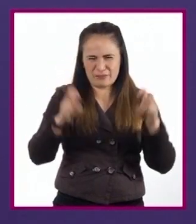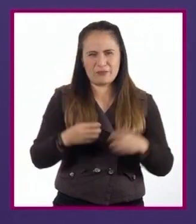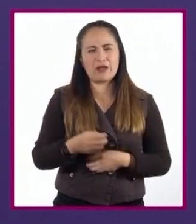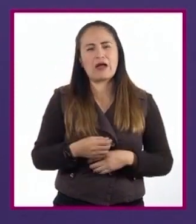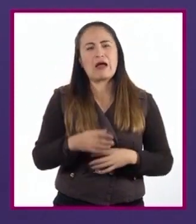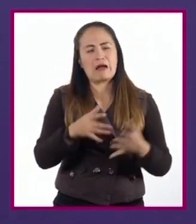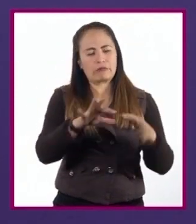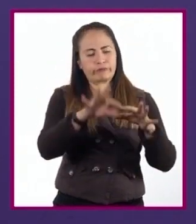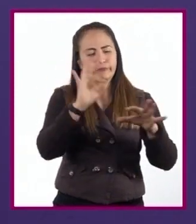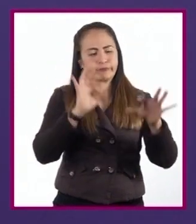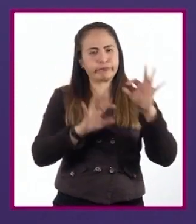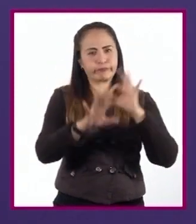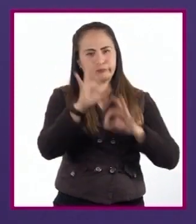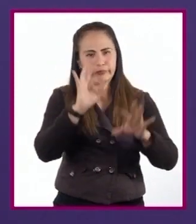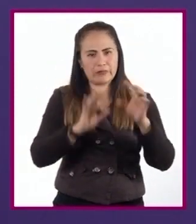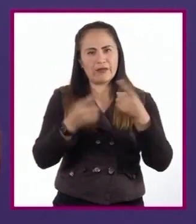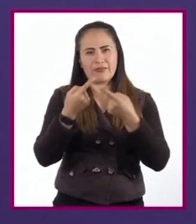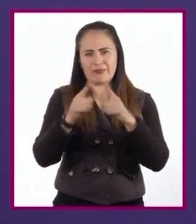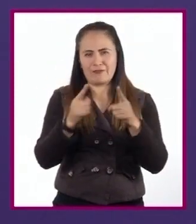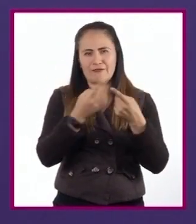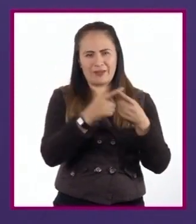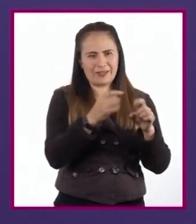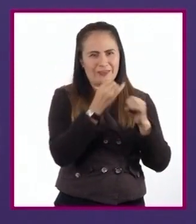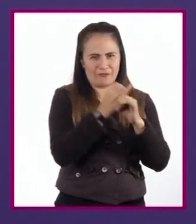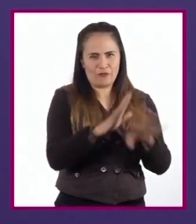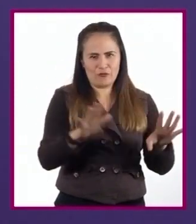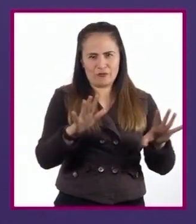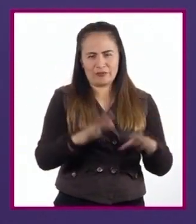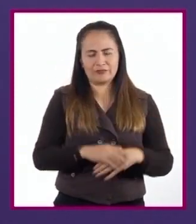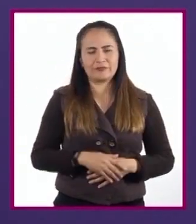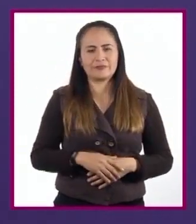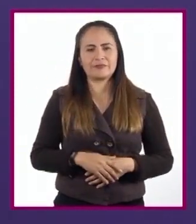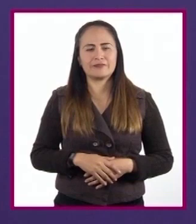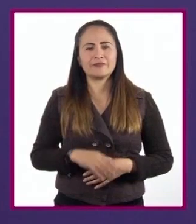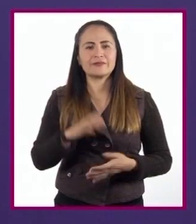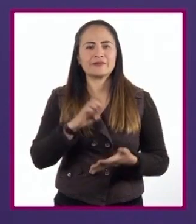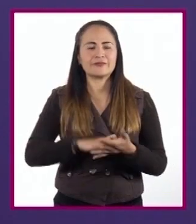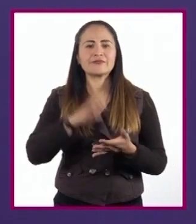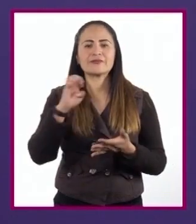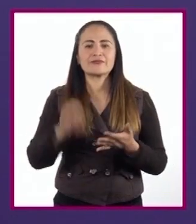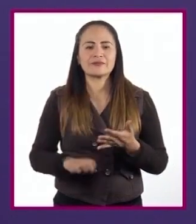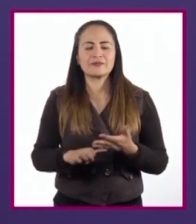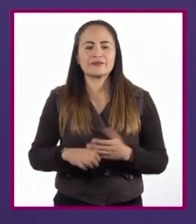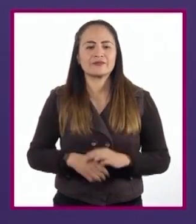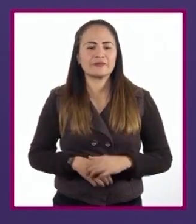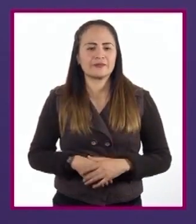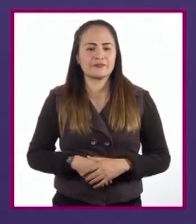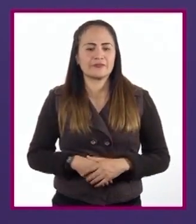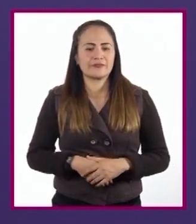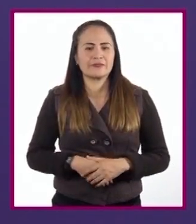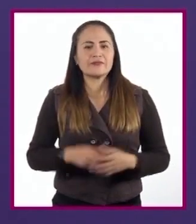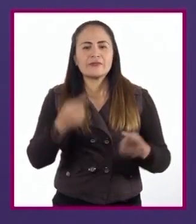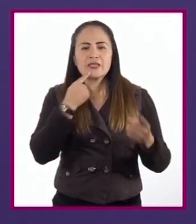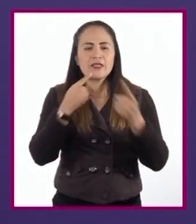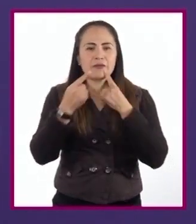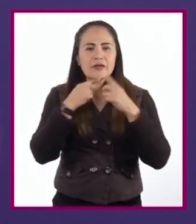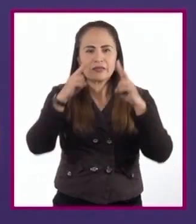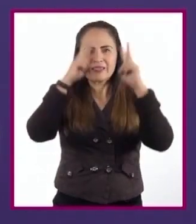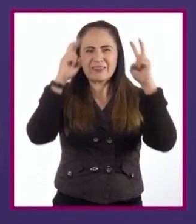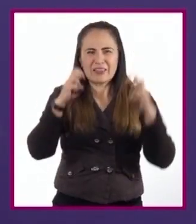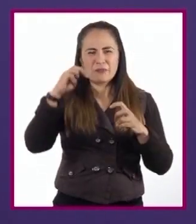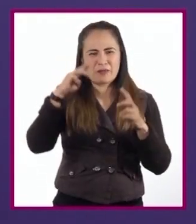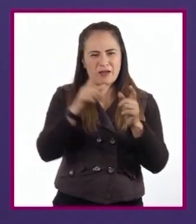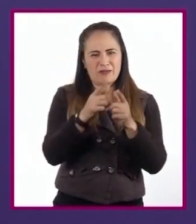seleccionaremos distintos tipos de fuentes de información. Por ejemplo, si se encuentran en un debate sobre mitos y